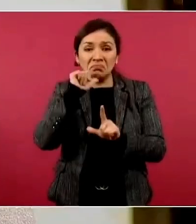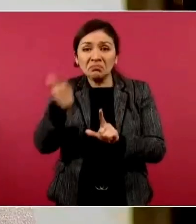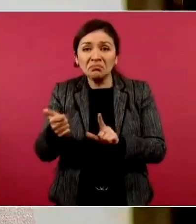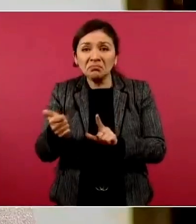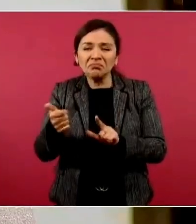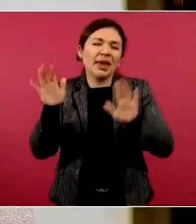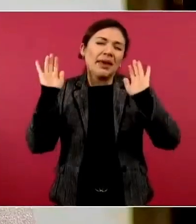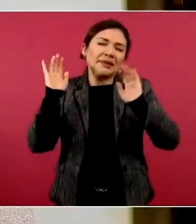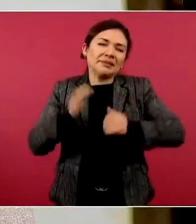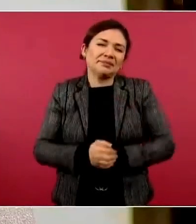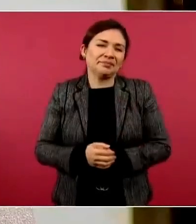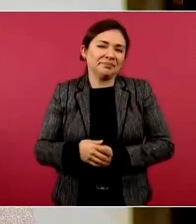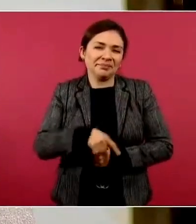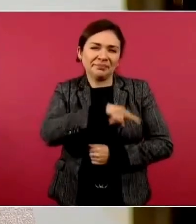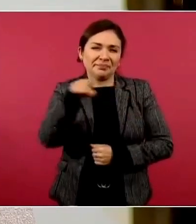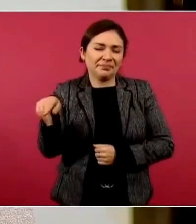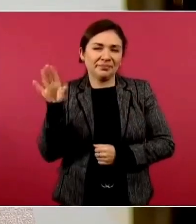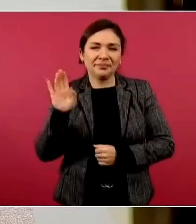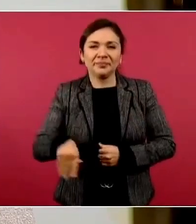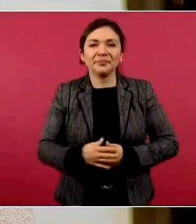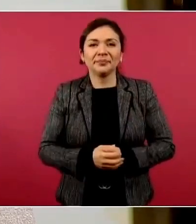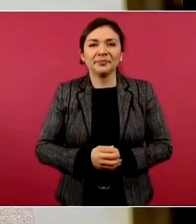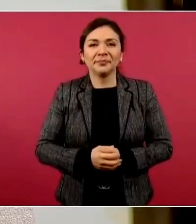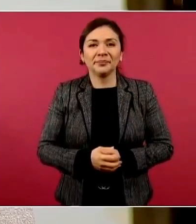Bueno, ya que quede, ya nada más estos dos.